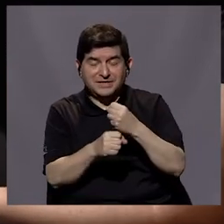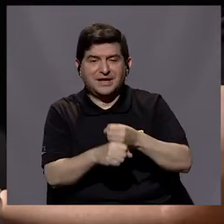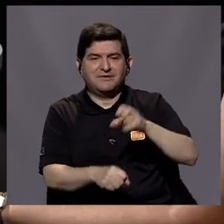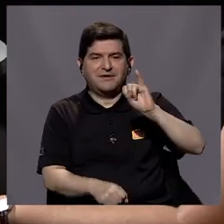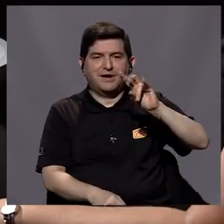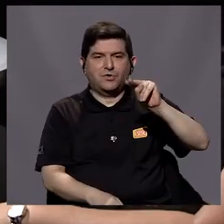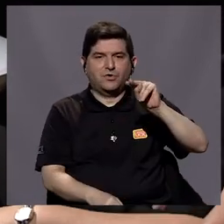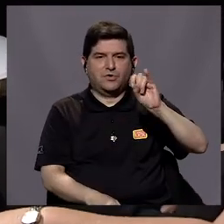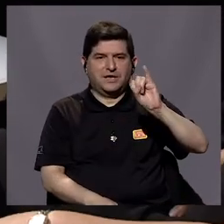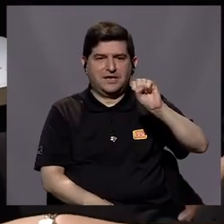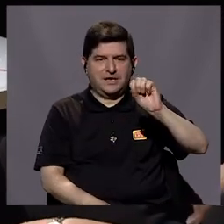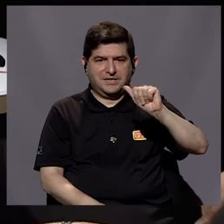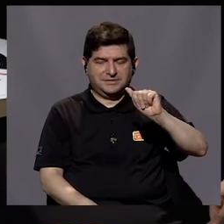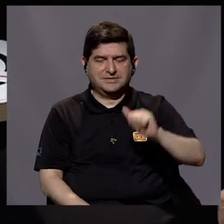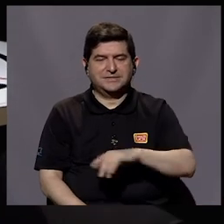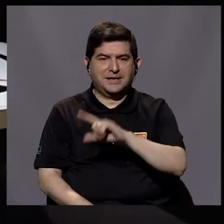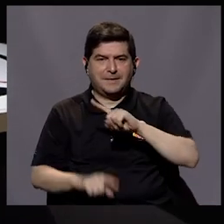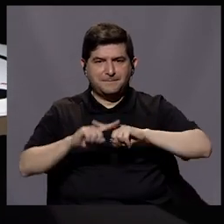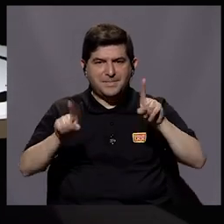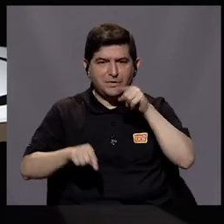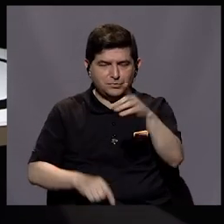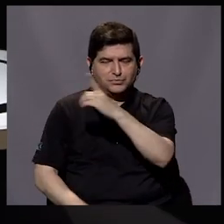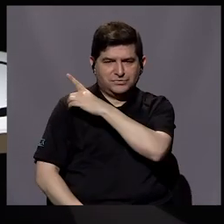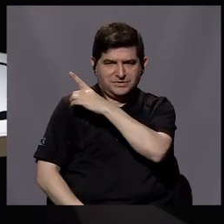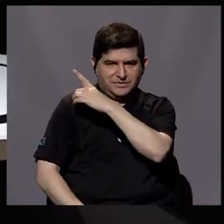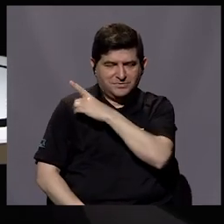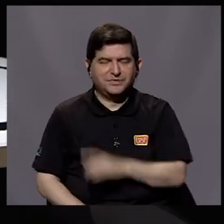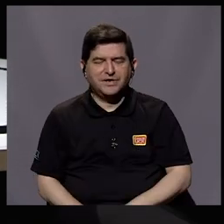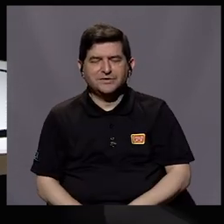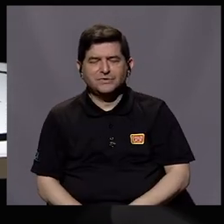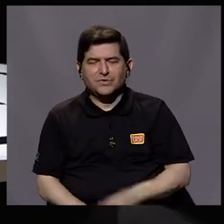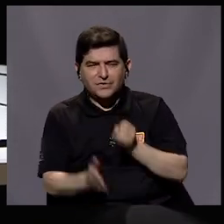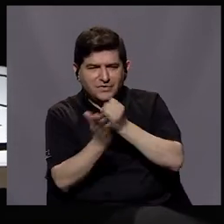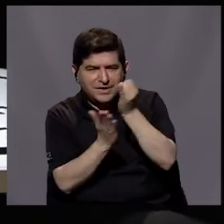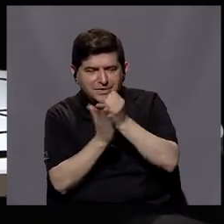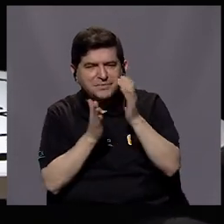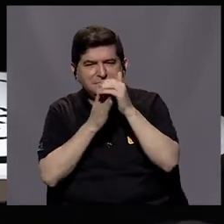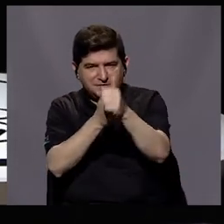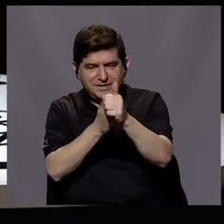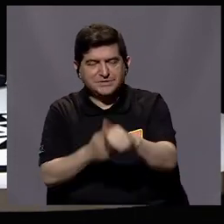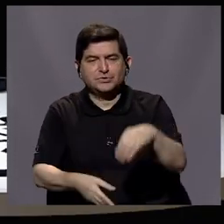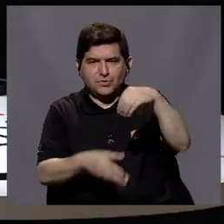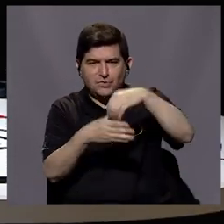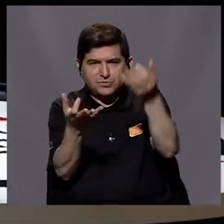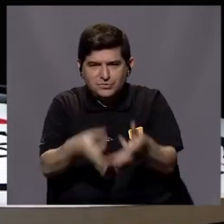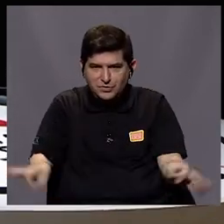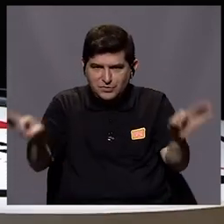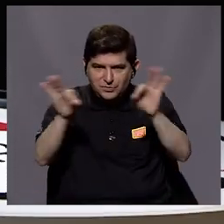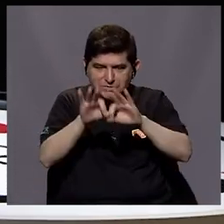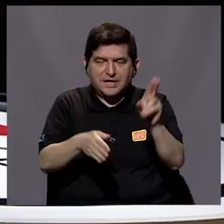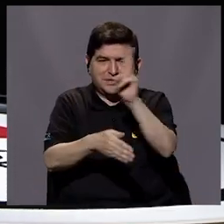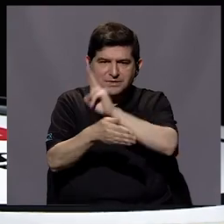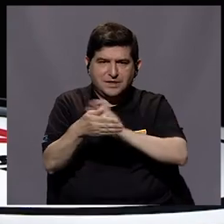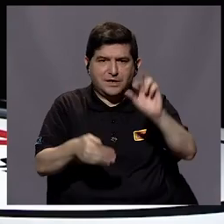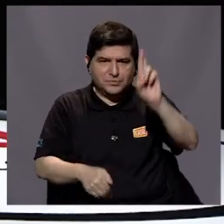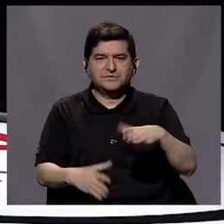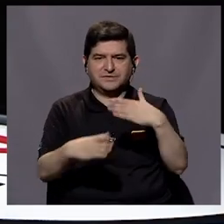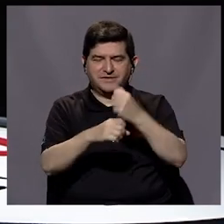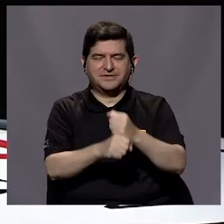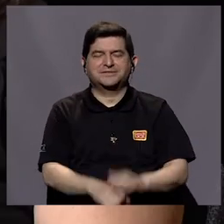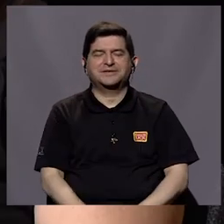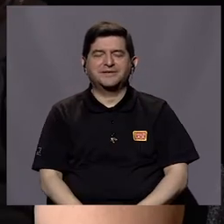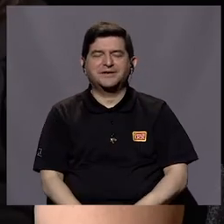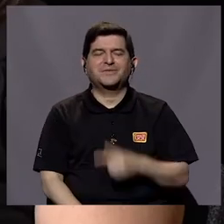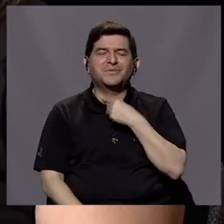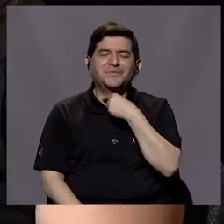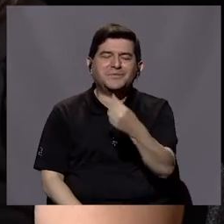INISA pero sobre todo ese liderazgo que como investigación usted nos viene a demostrar sobre los grandes aportes que hace esta universidad de Costa Rica